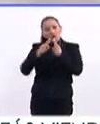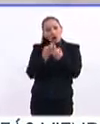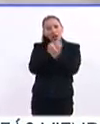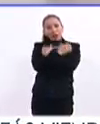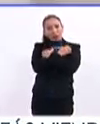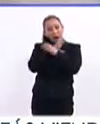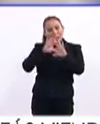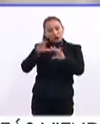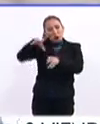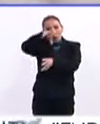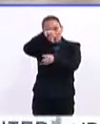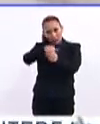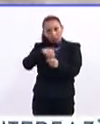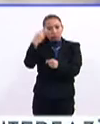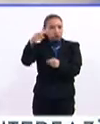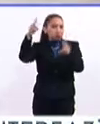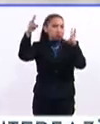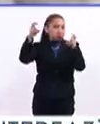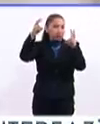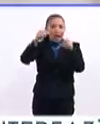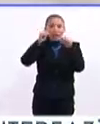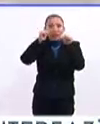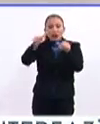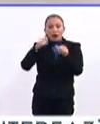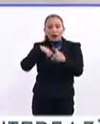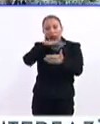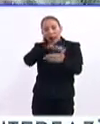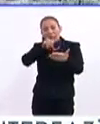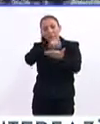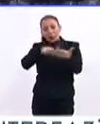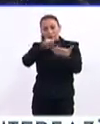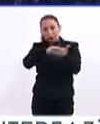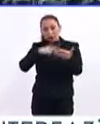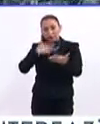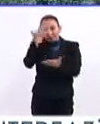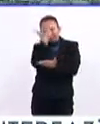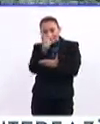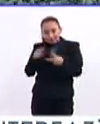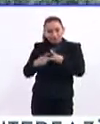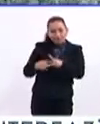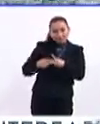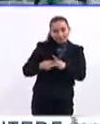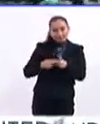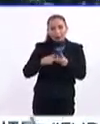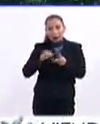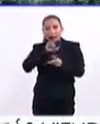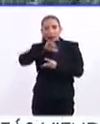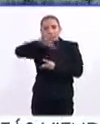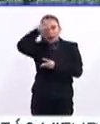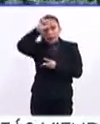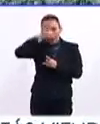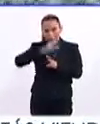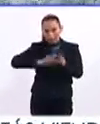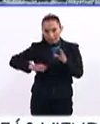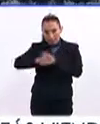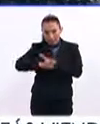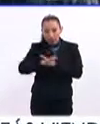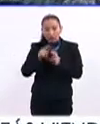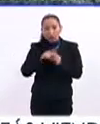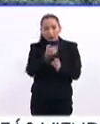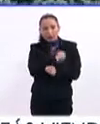de educación integral, lo que llamamos atención a la lectoescritura, desarrollabilidades matemáticas, alfabetización básicamente,